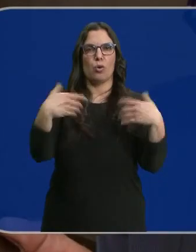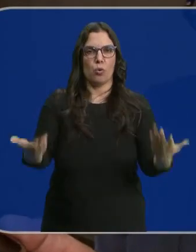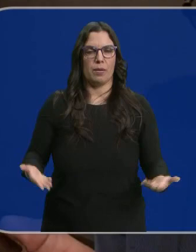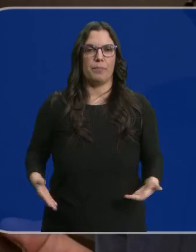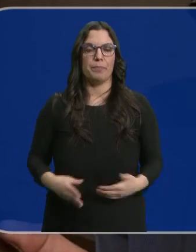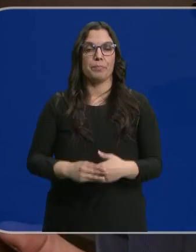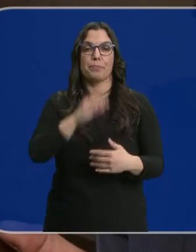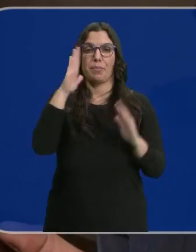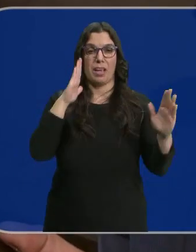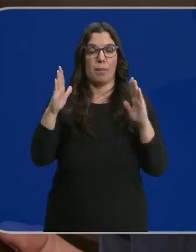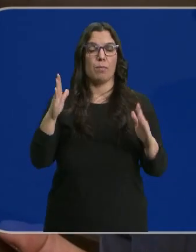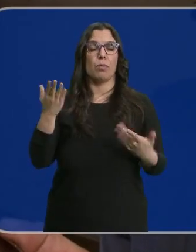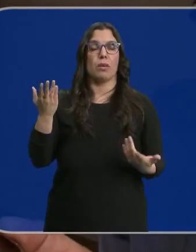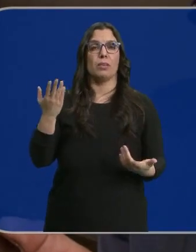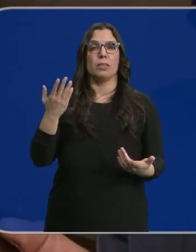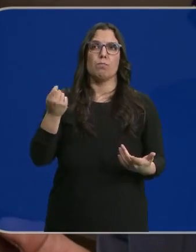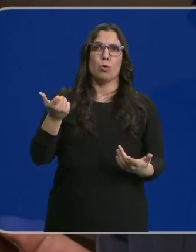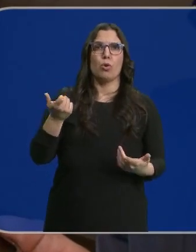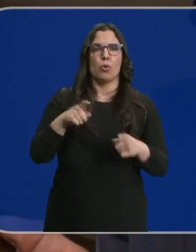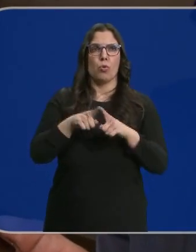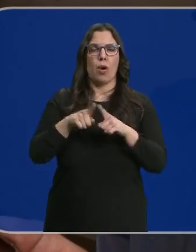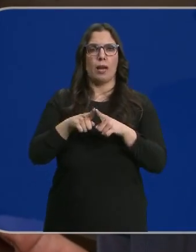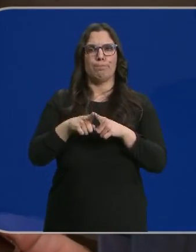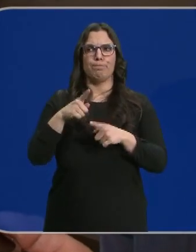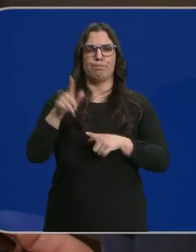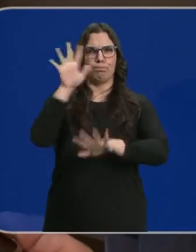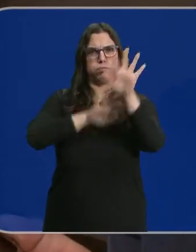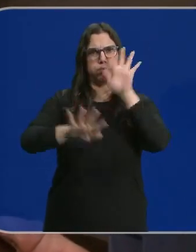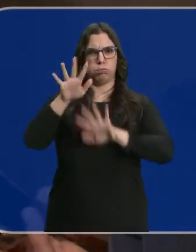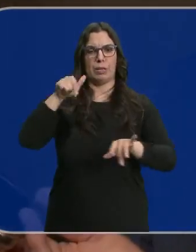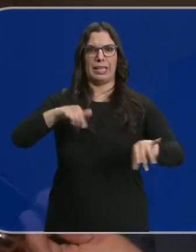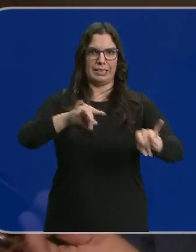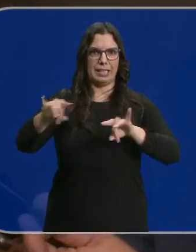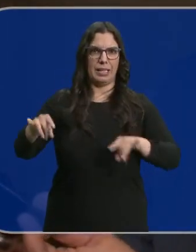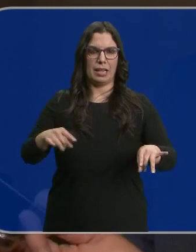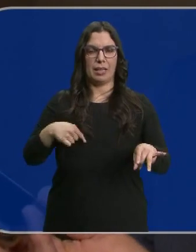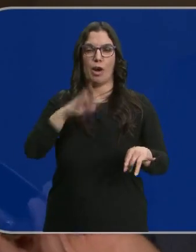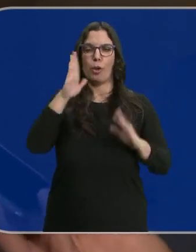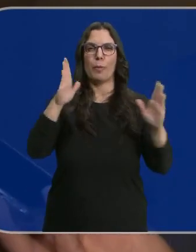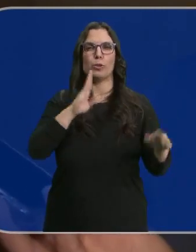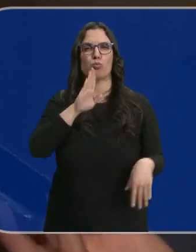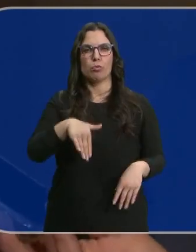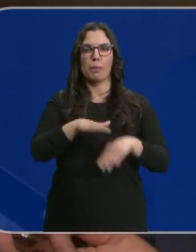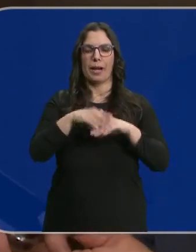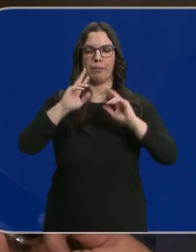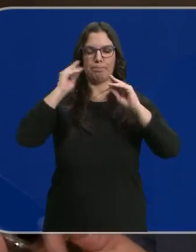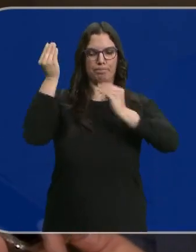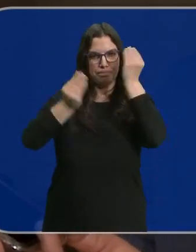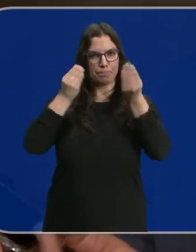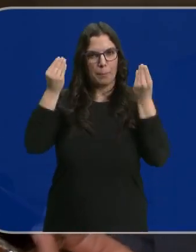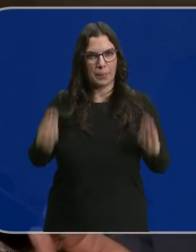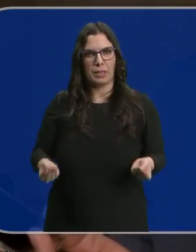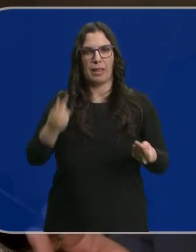Unos tiempos, como bien decían, un tanto convulsos en esta tierra. Es un buen momento para hacer una reflexión